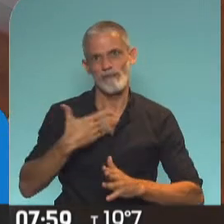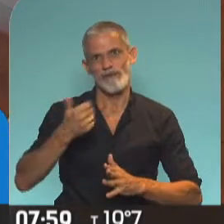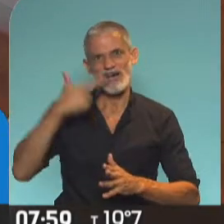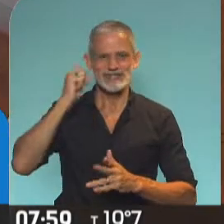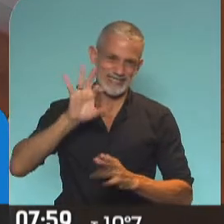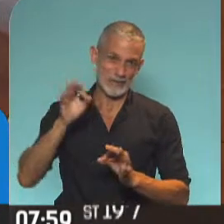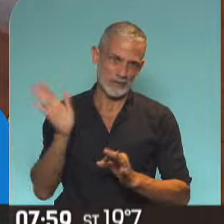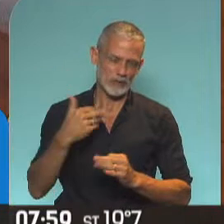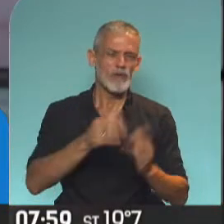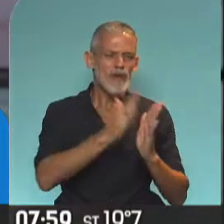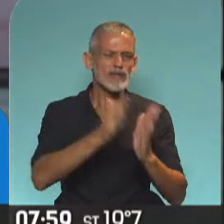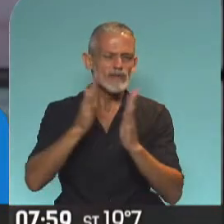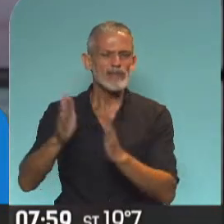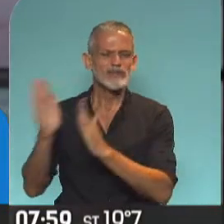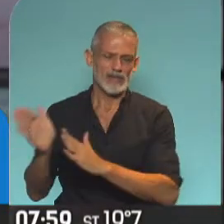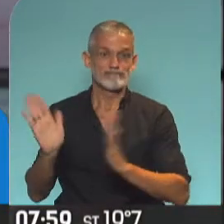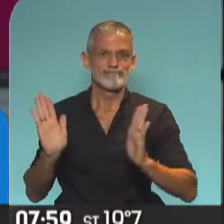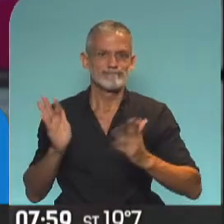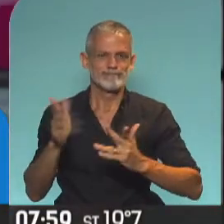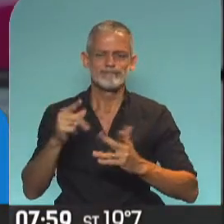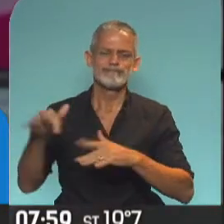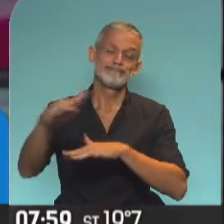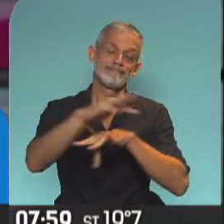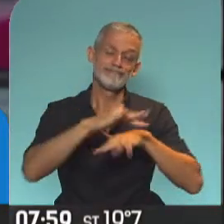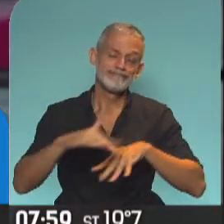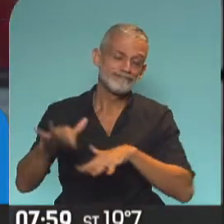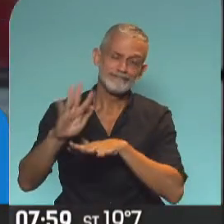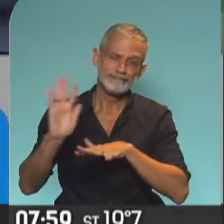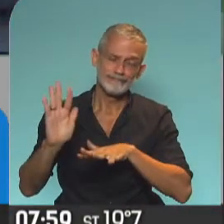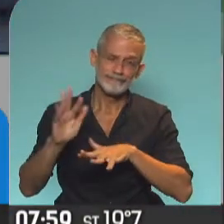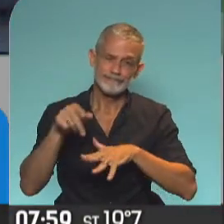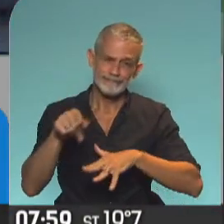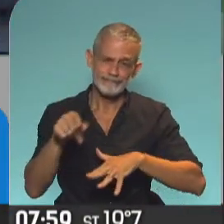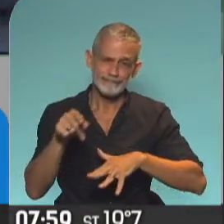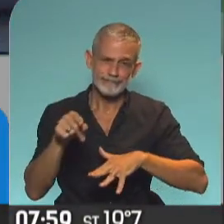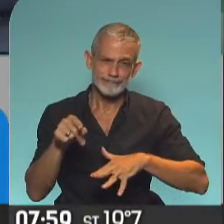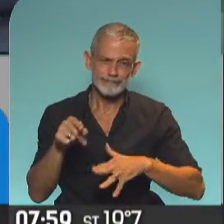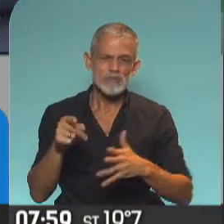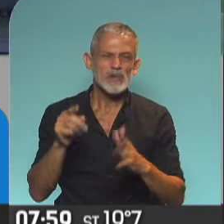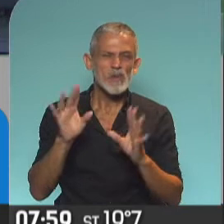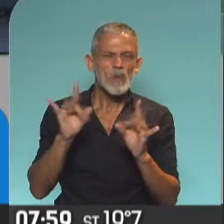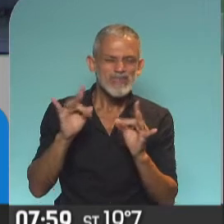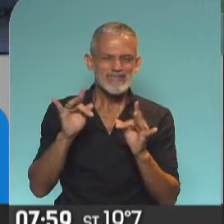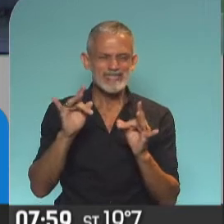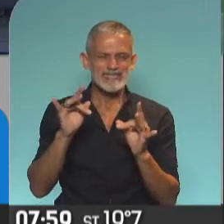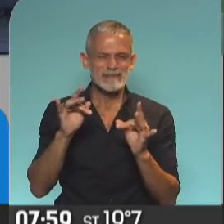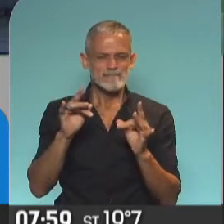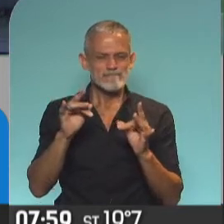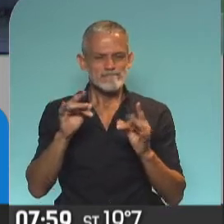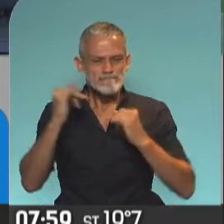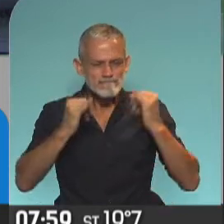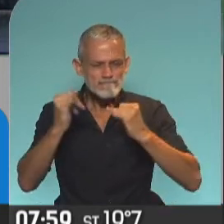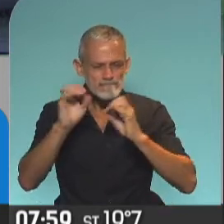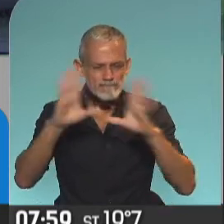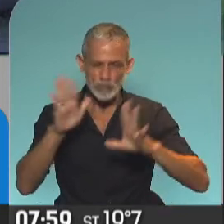Exactamente. Mirá, la verdad es que es un mito realmente muy difícil de sostener. A ver,